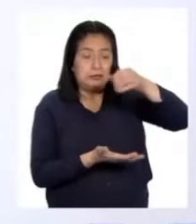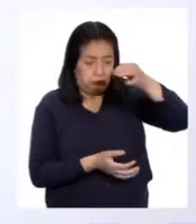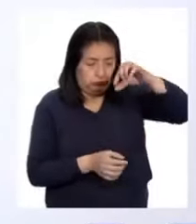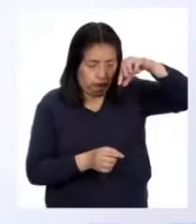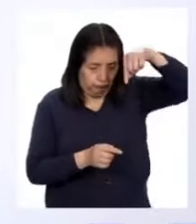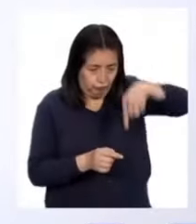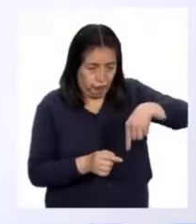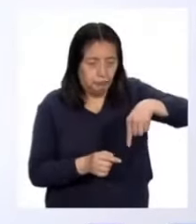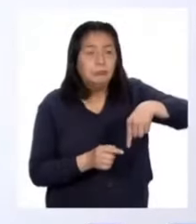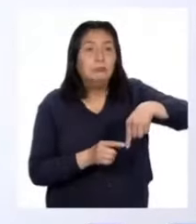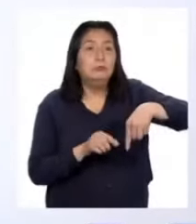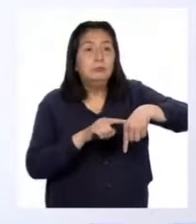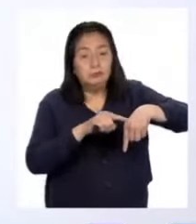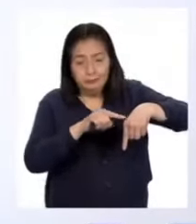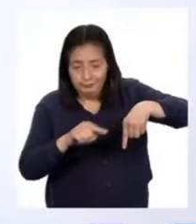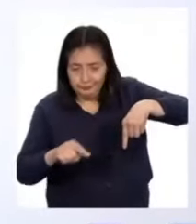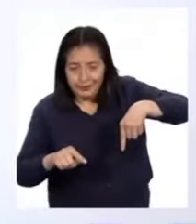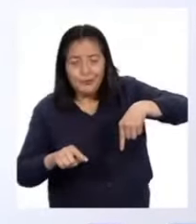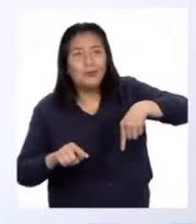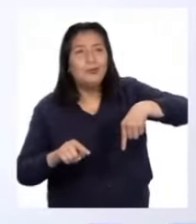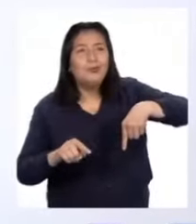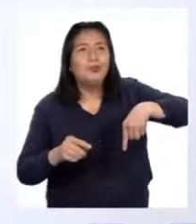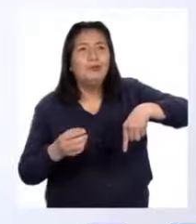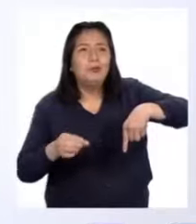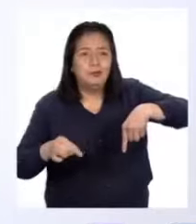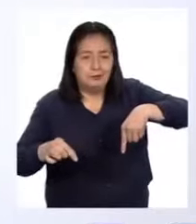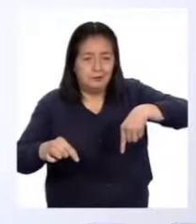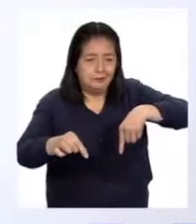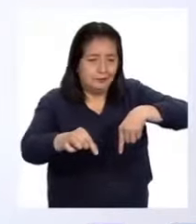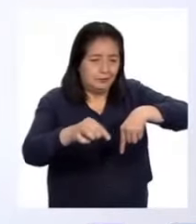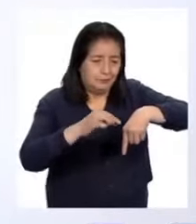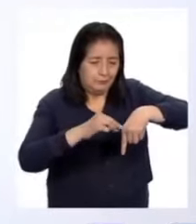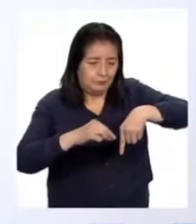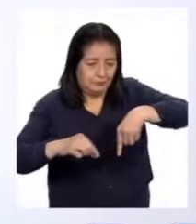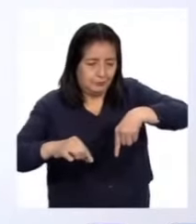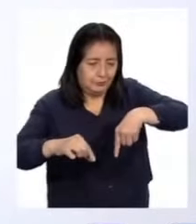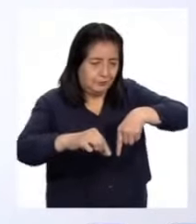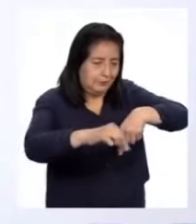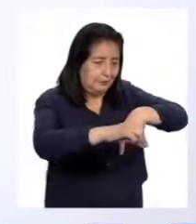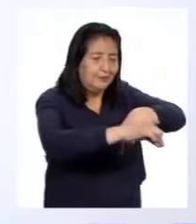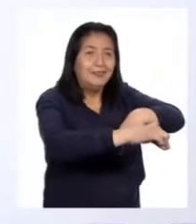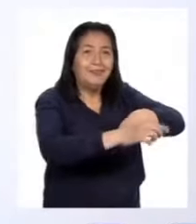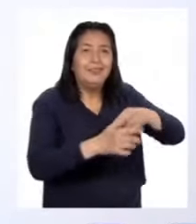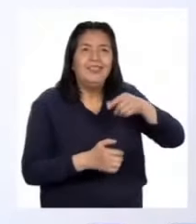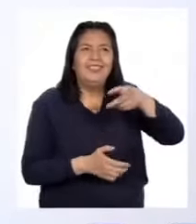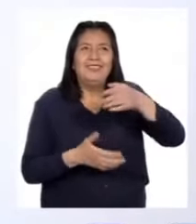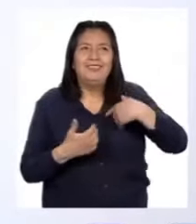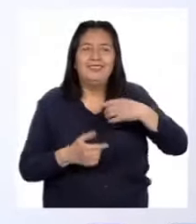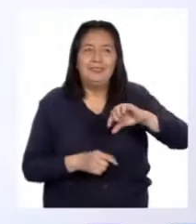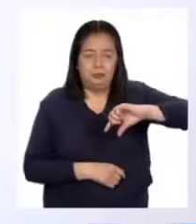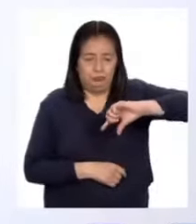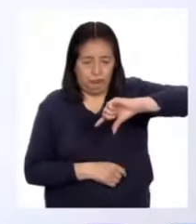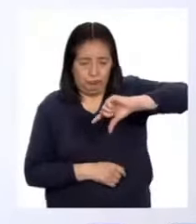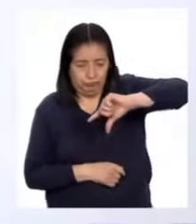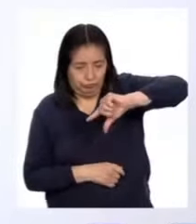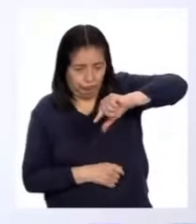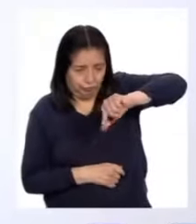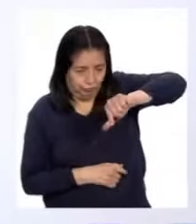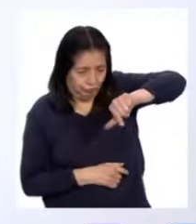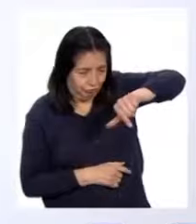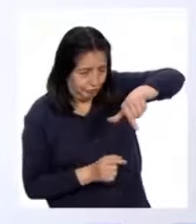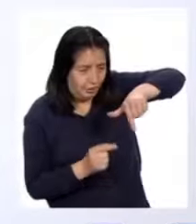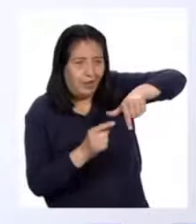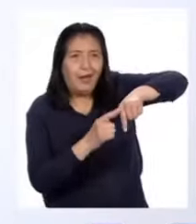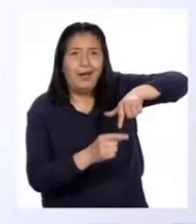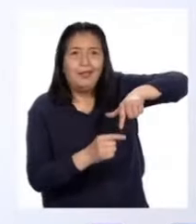superficie y el otro se mueve alrededor del primero. Este tiene un lápiz incluido con